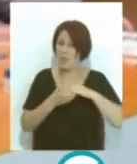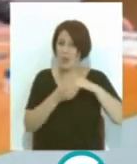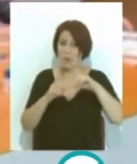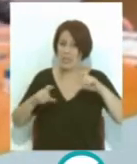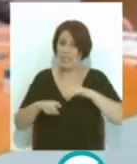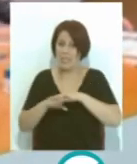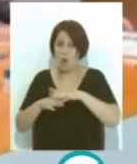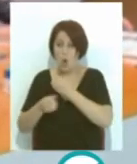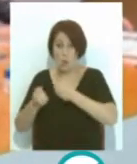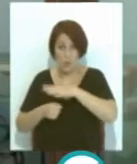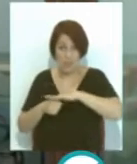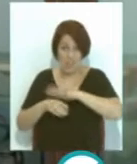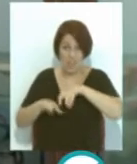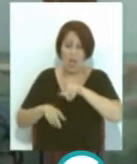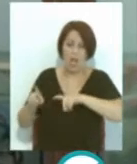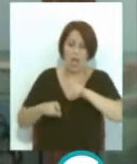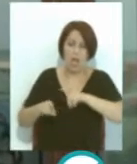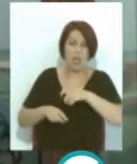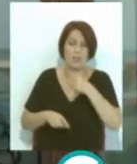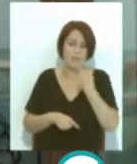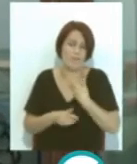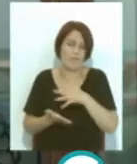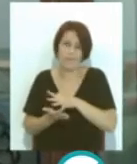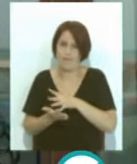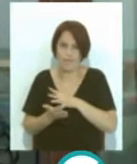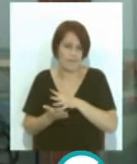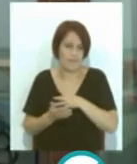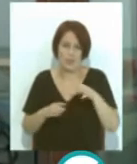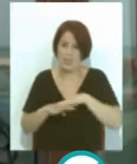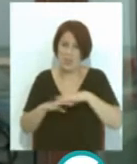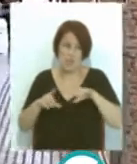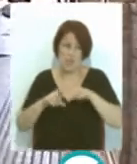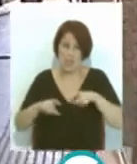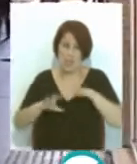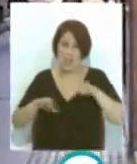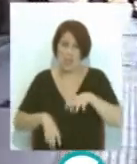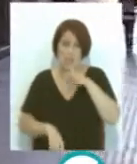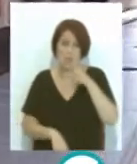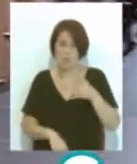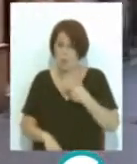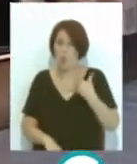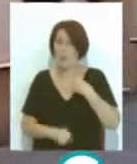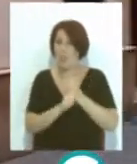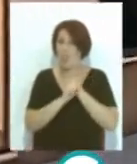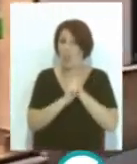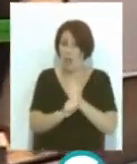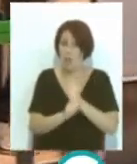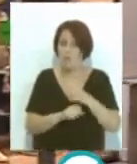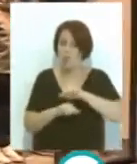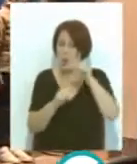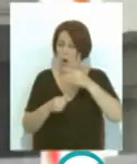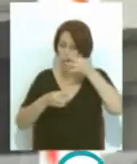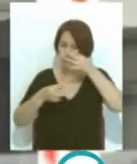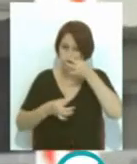la provincia que también apunta la potencial vulnerabilidad del tejido empresarial gaditano por su elevada dependencia del modelo